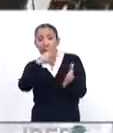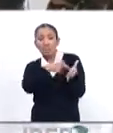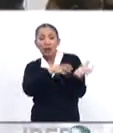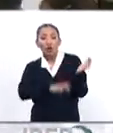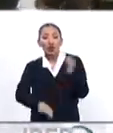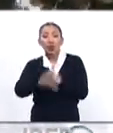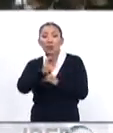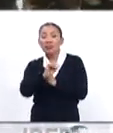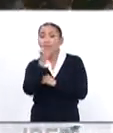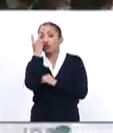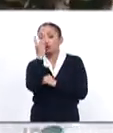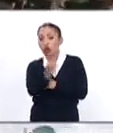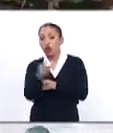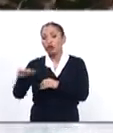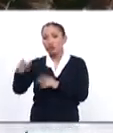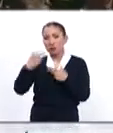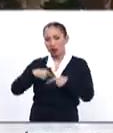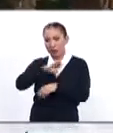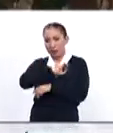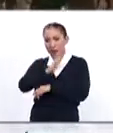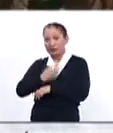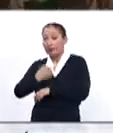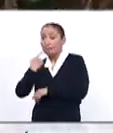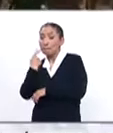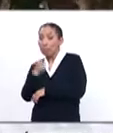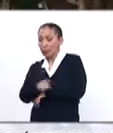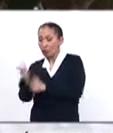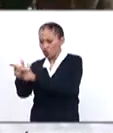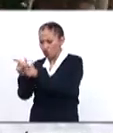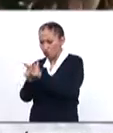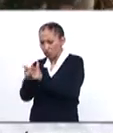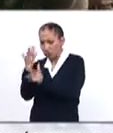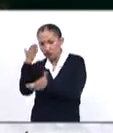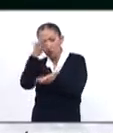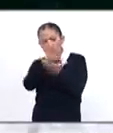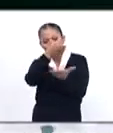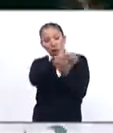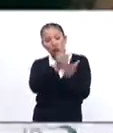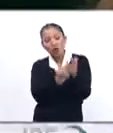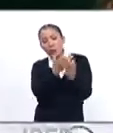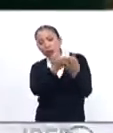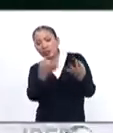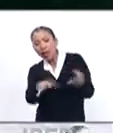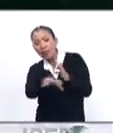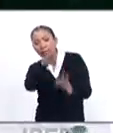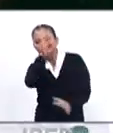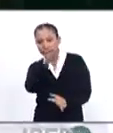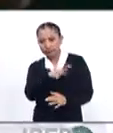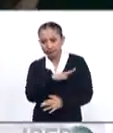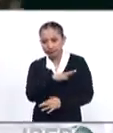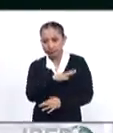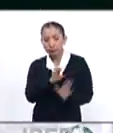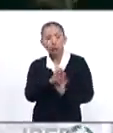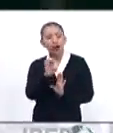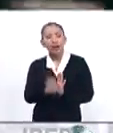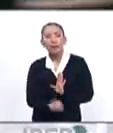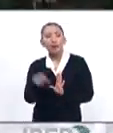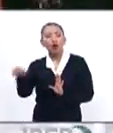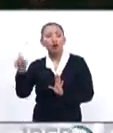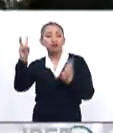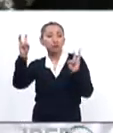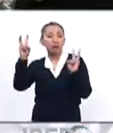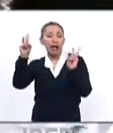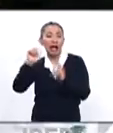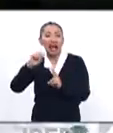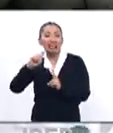1492, los españoles enviaron empresas conquistadoras a las nuevas tierras que encontraron, como sucedió en el